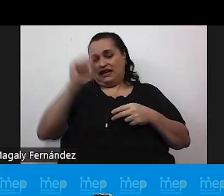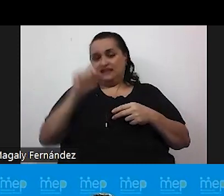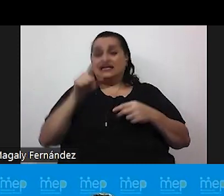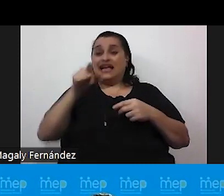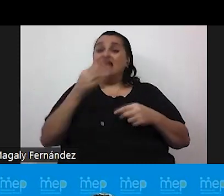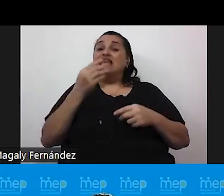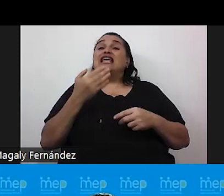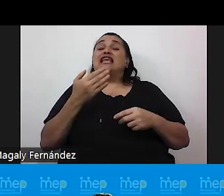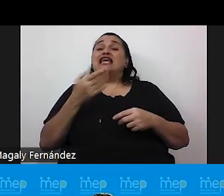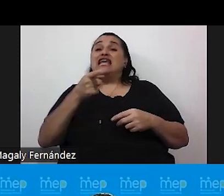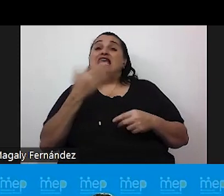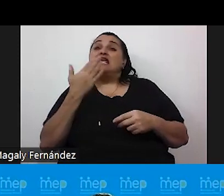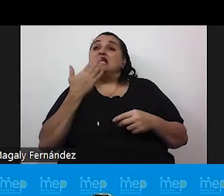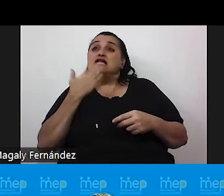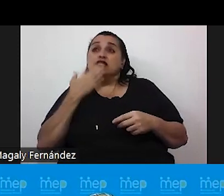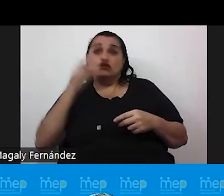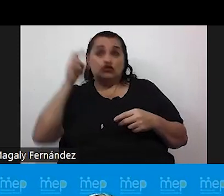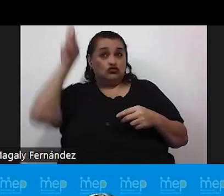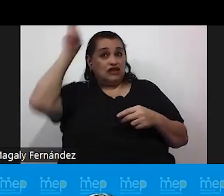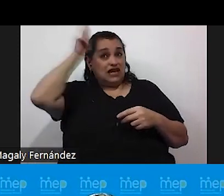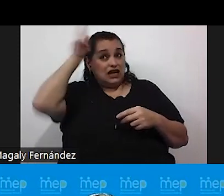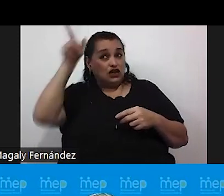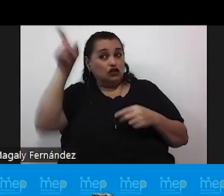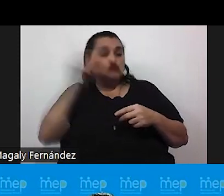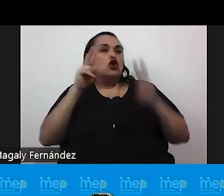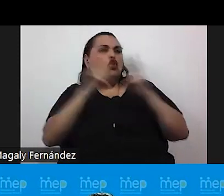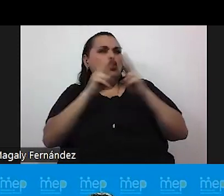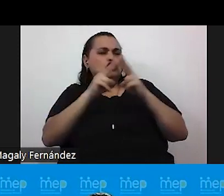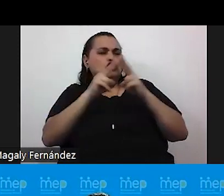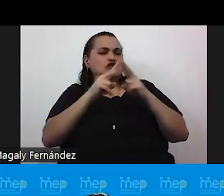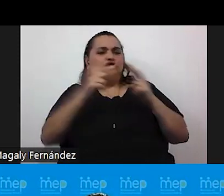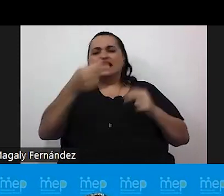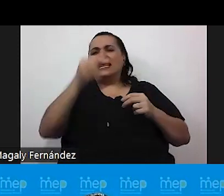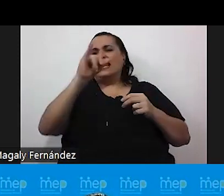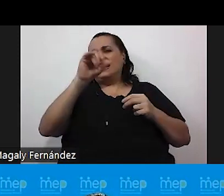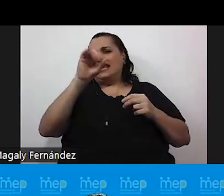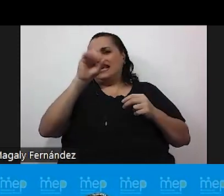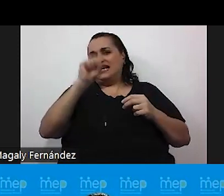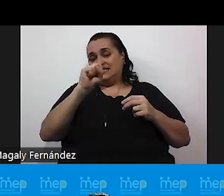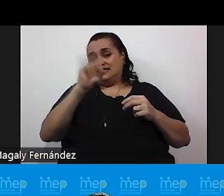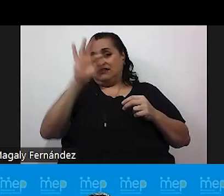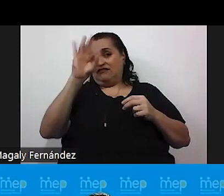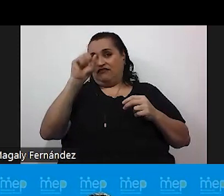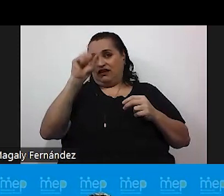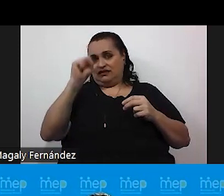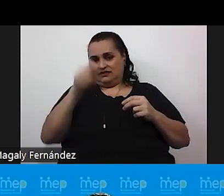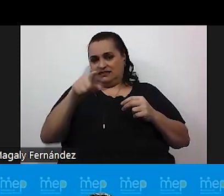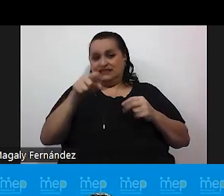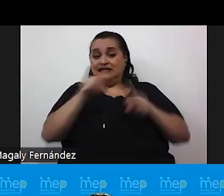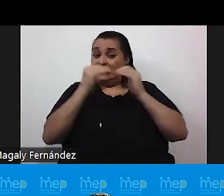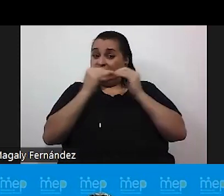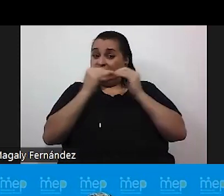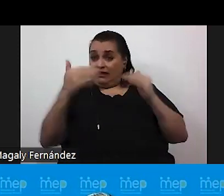y son conocidos como gisros. Esto como a nivel histórico para poder entender